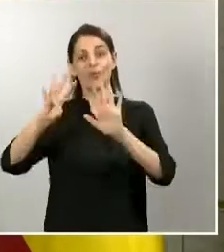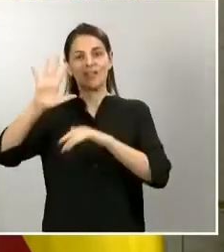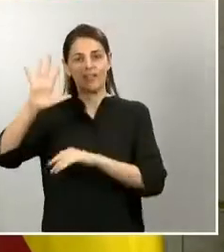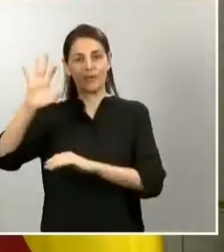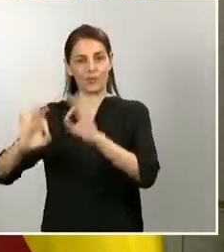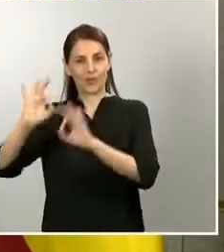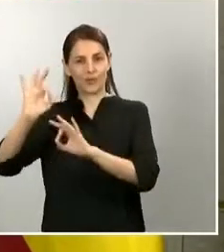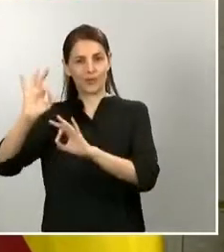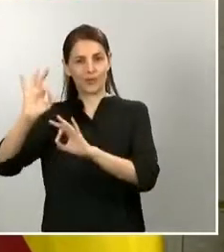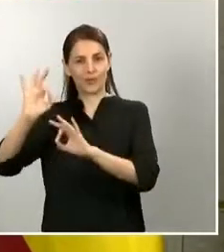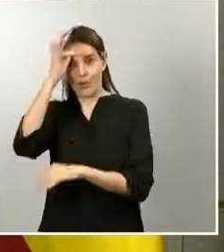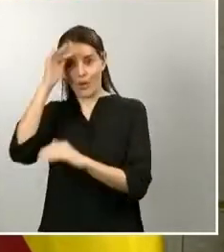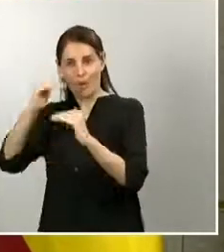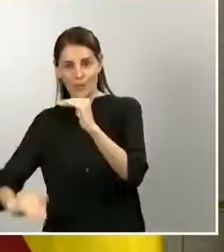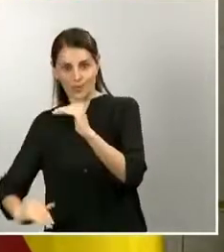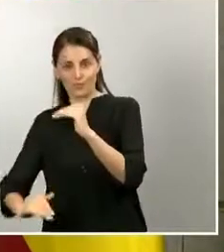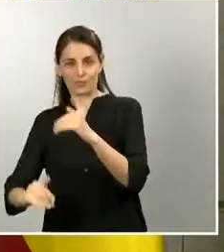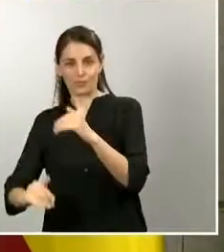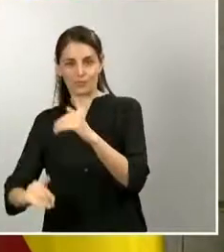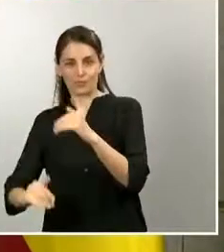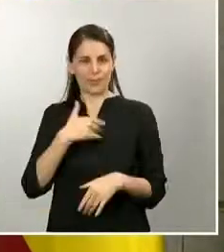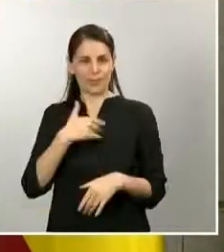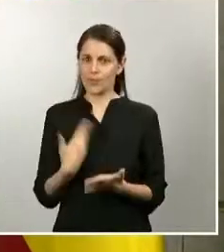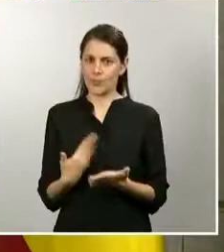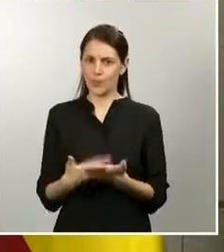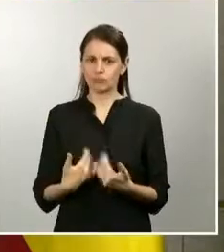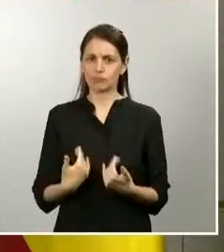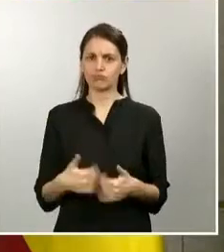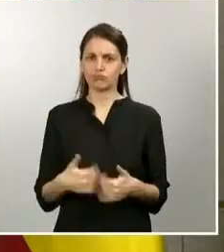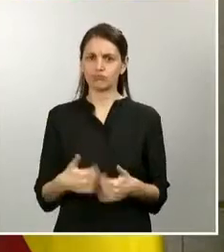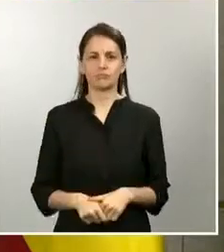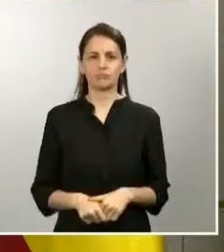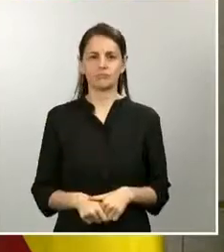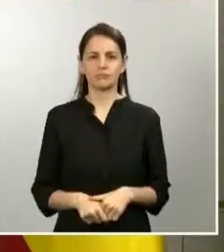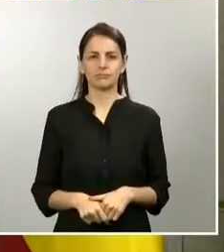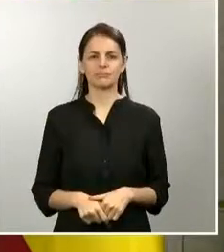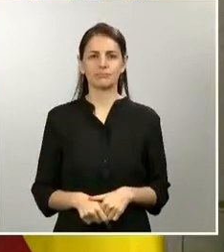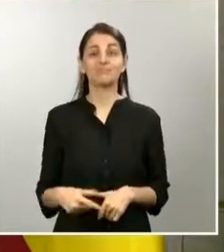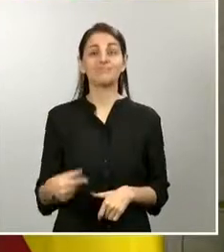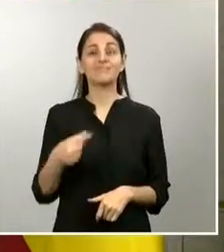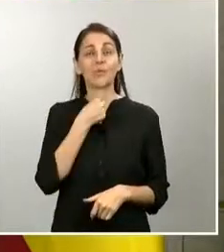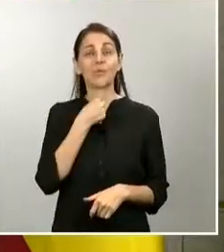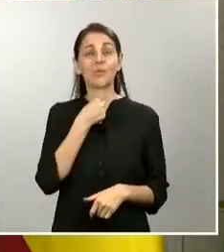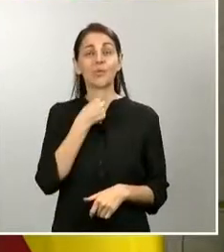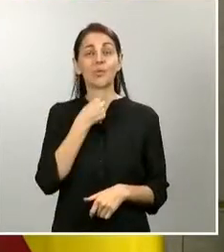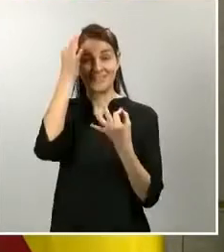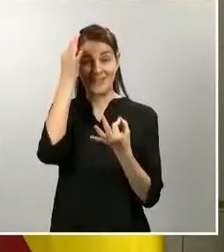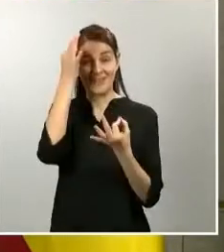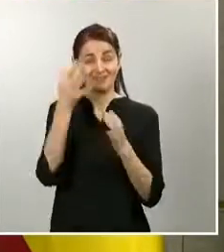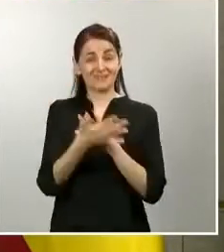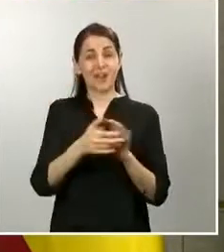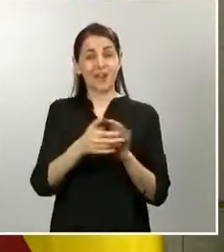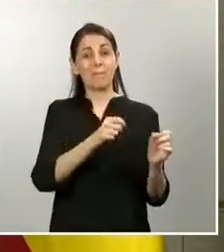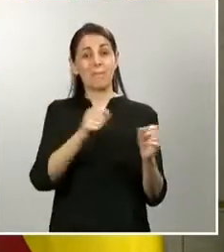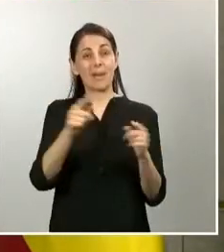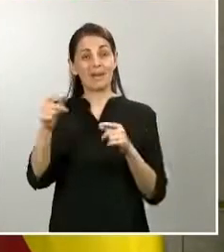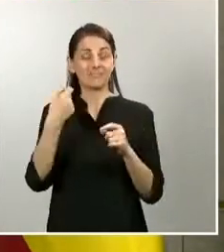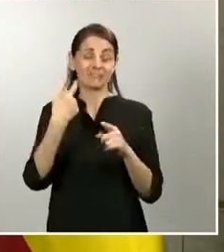muy testimoniales. Y me gustaría dar un poco más de detalle en cuanto al transporte de mercancías, al transporte